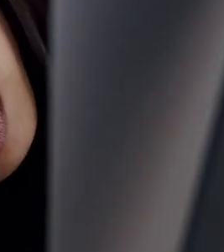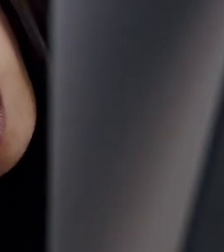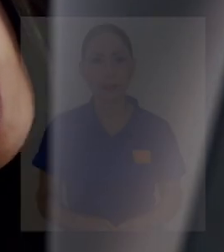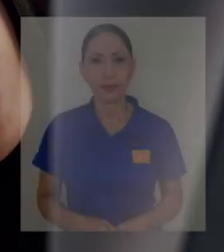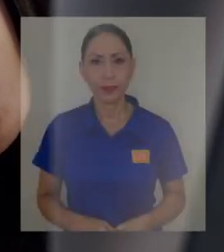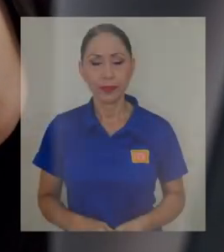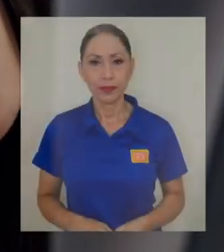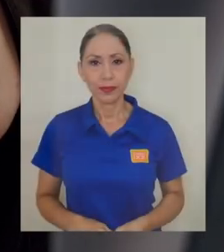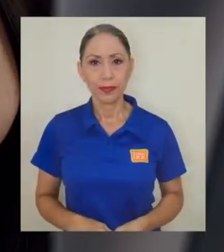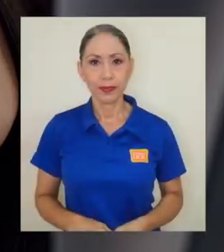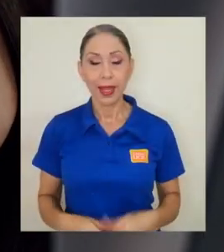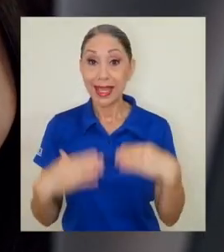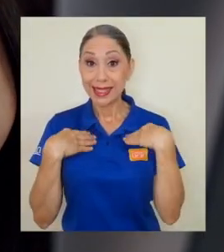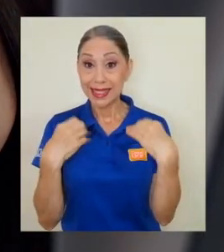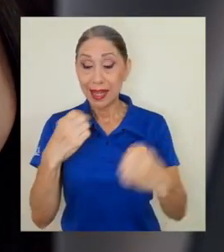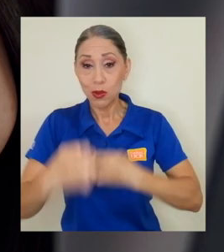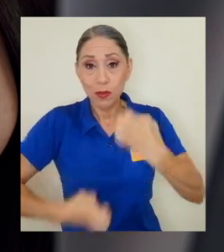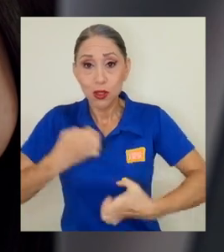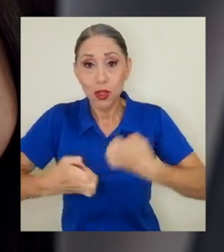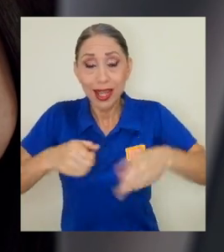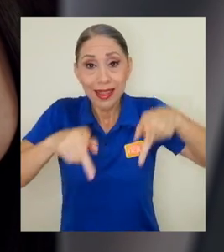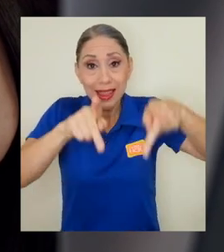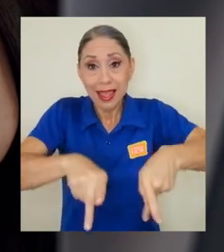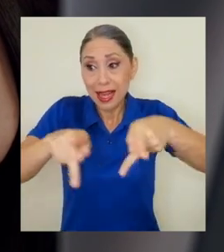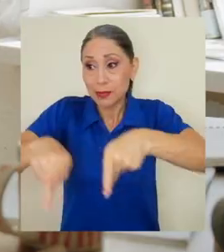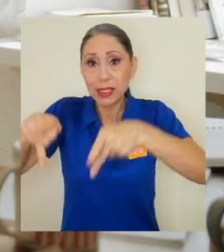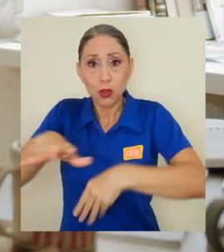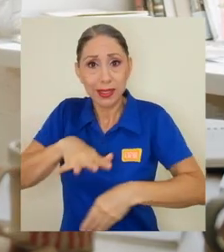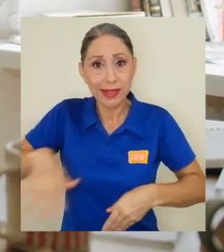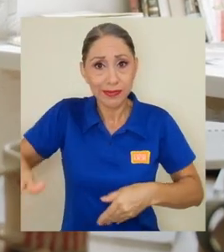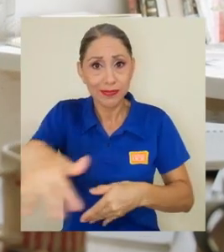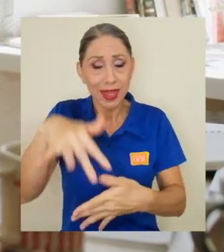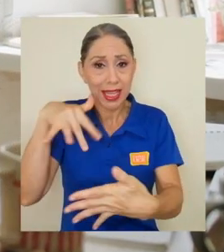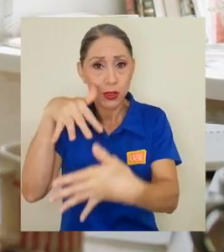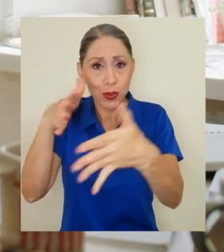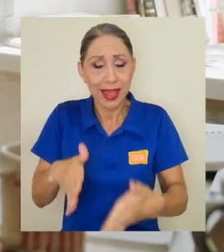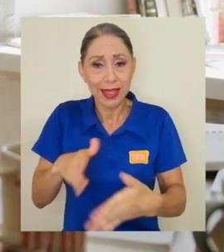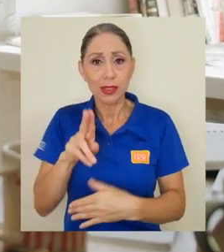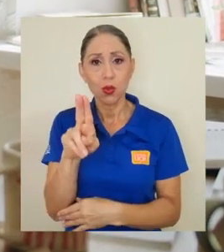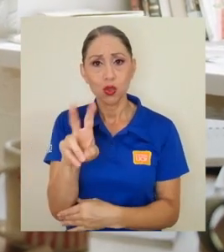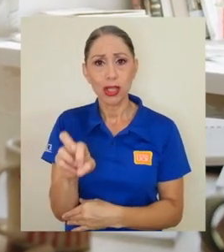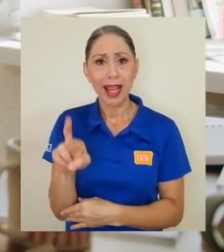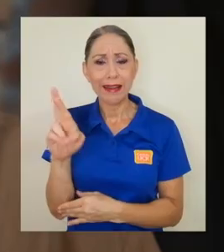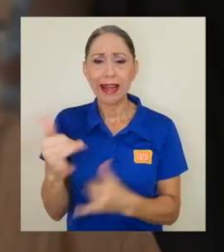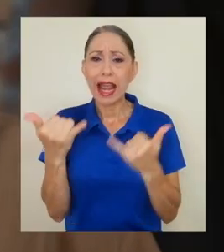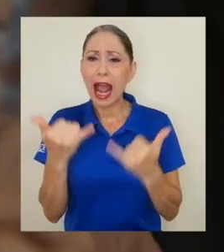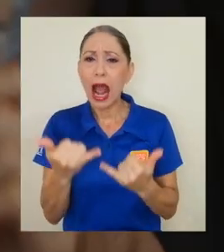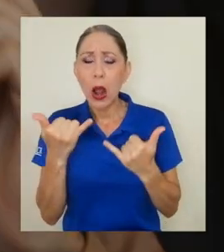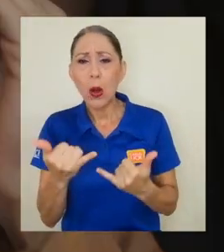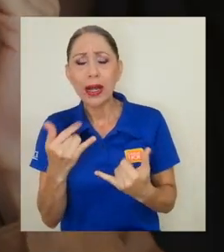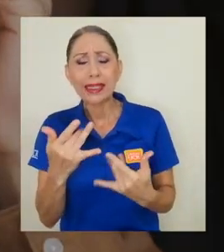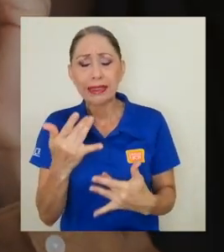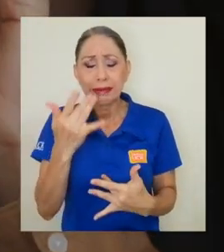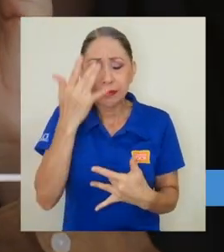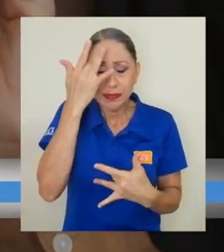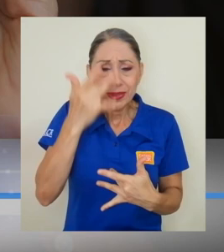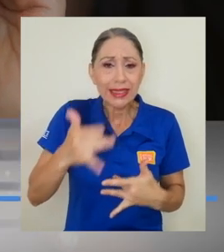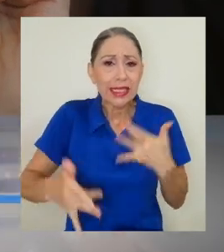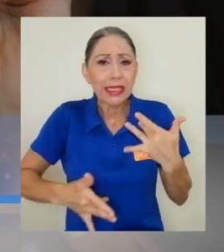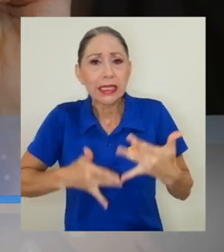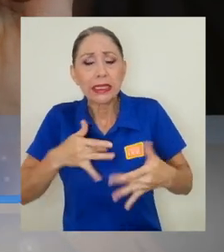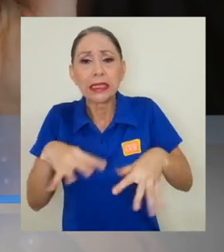La salud emocional de la población estudiantil de la UCR se ha visto quebrantada por el estrés, la ansiedad, la